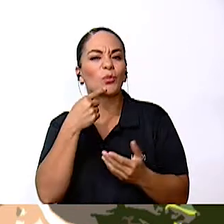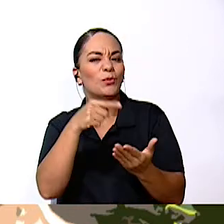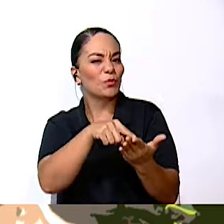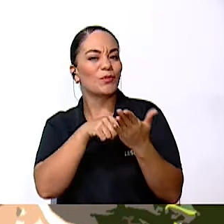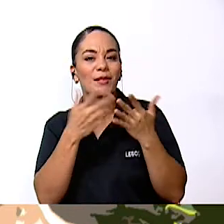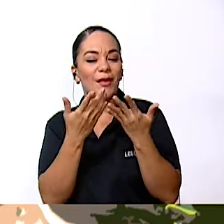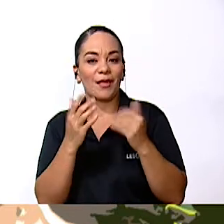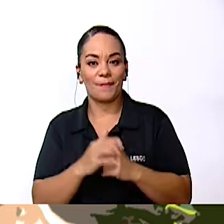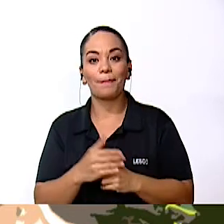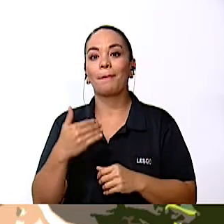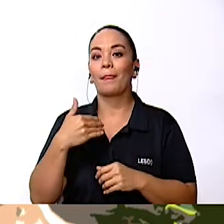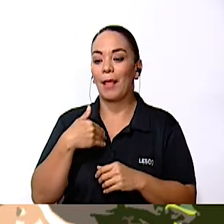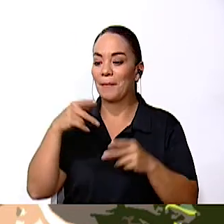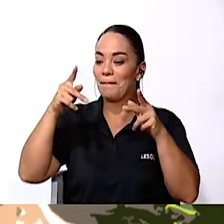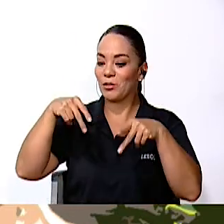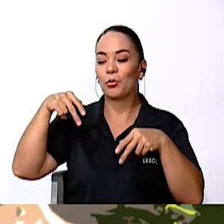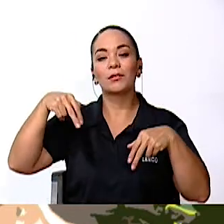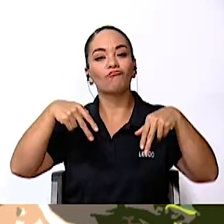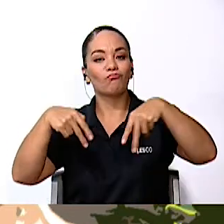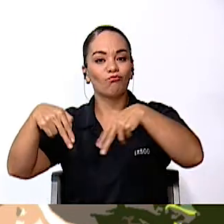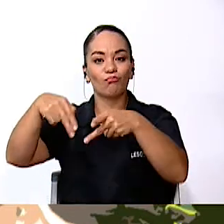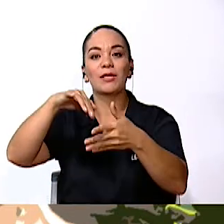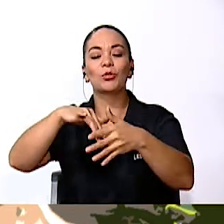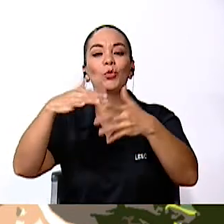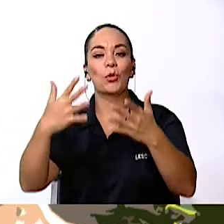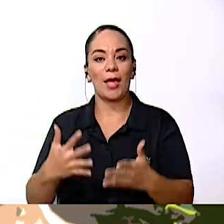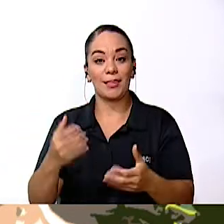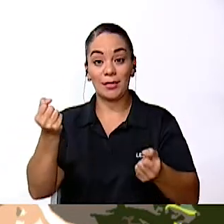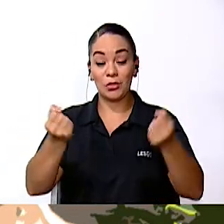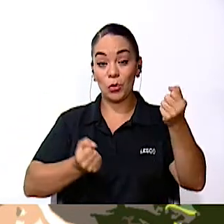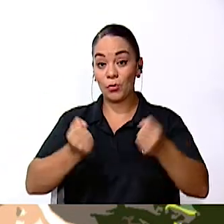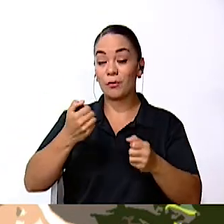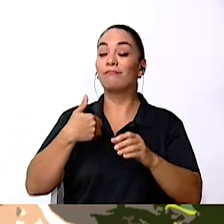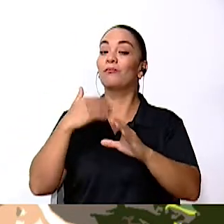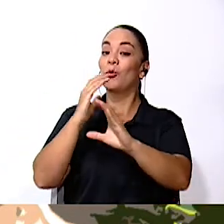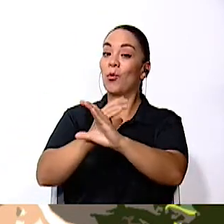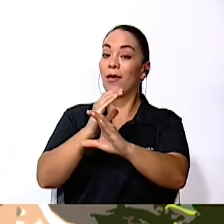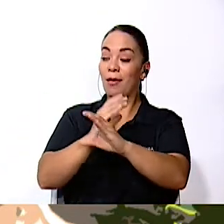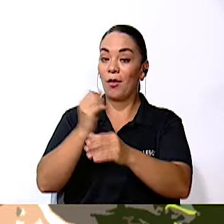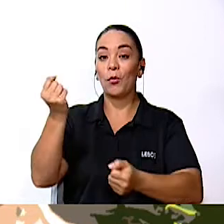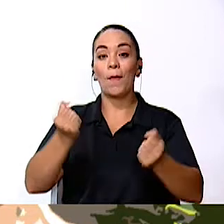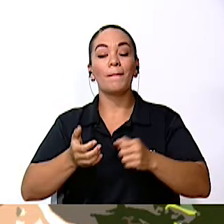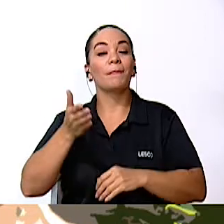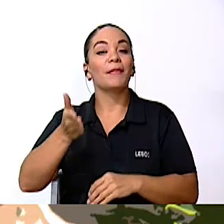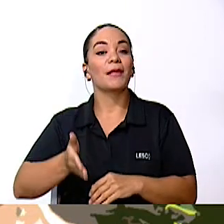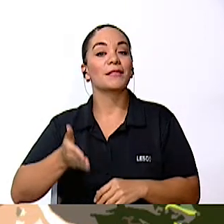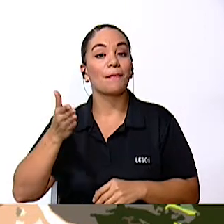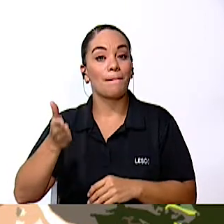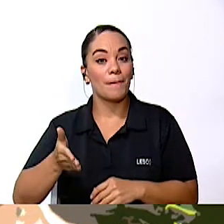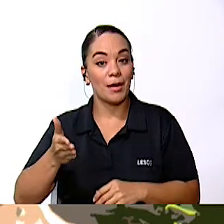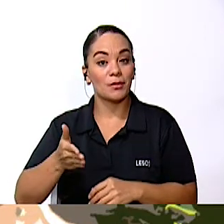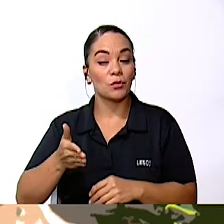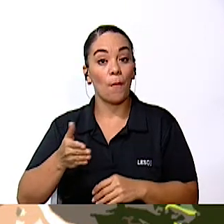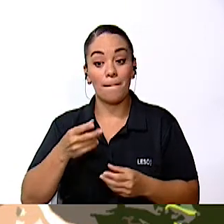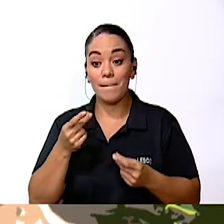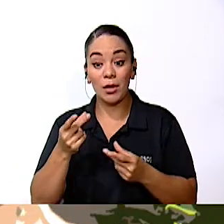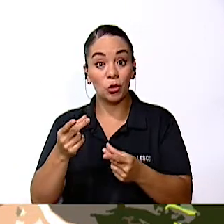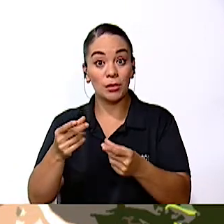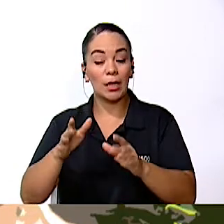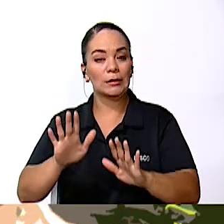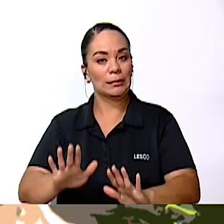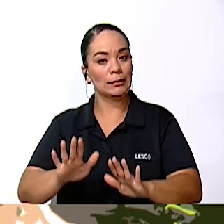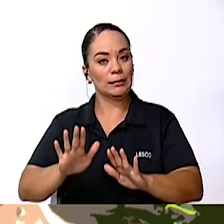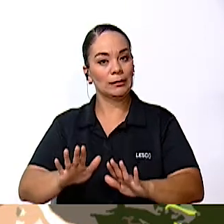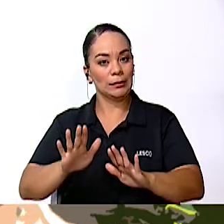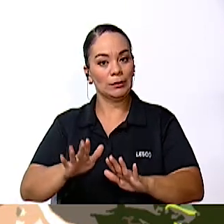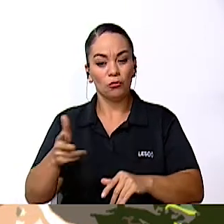Que hay estudiantes Que los conductores tienen que tener cuidado Y manejar más despacio Y más hasta reducir la velocidad Porque hay